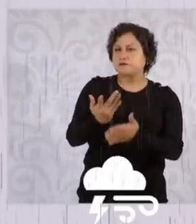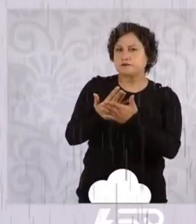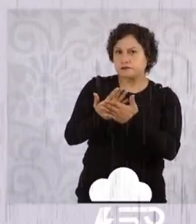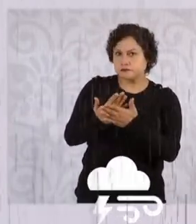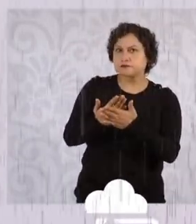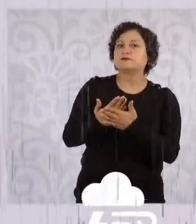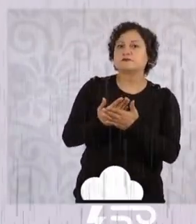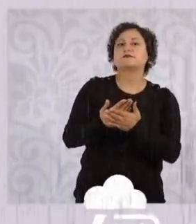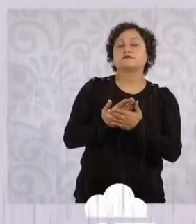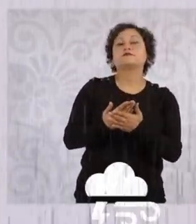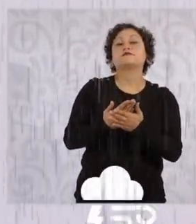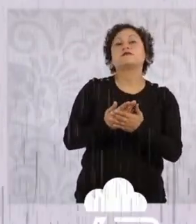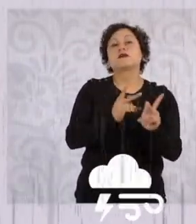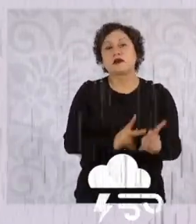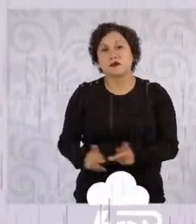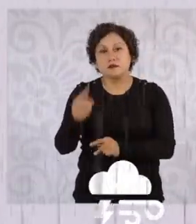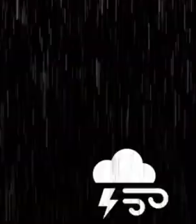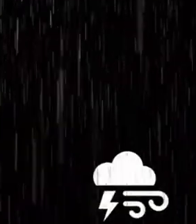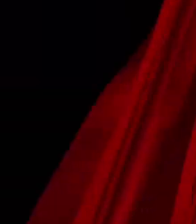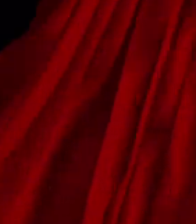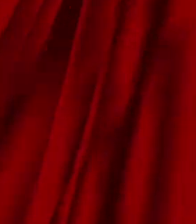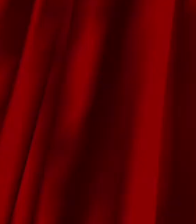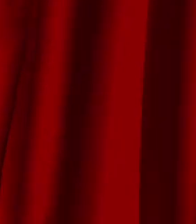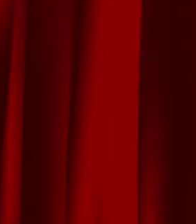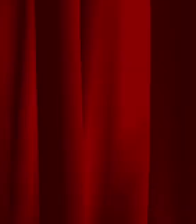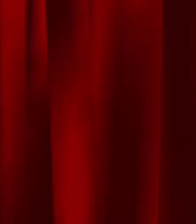ven cuáles son las causas. Y ya por último, presidente.